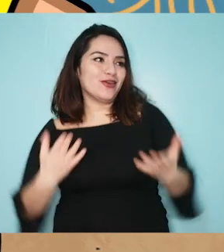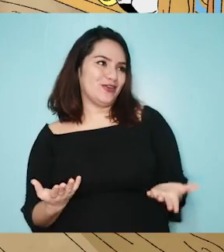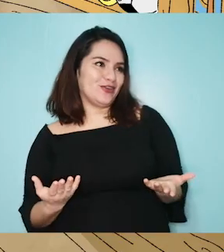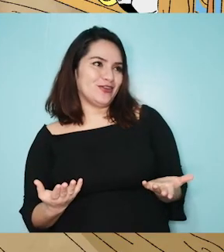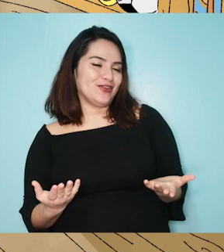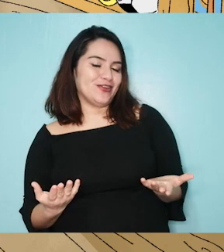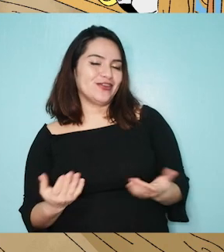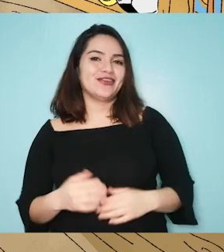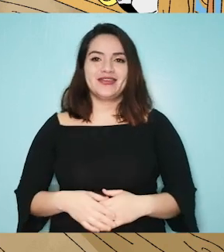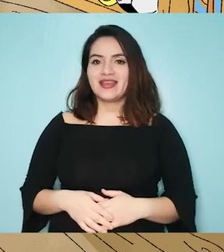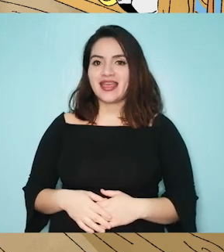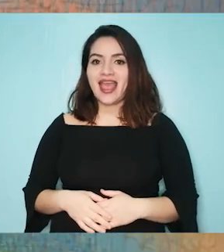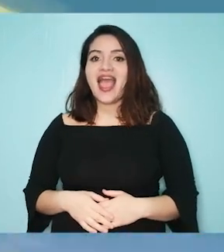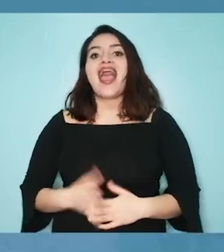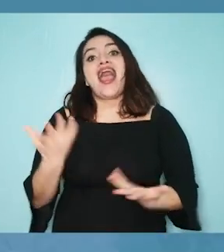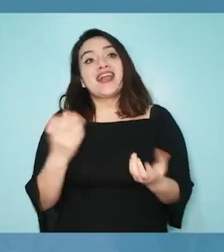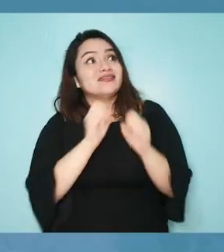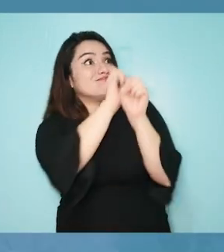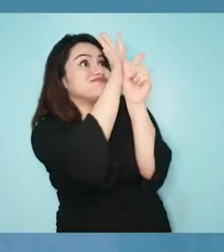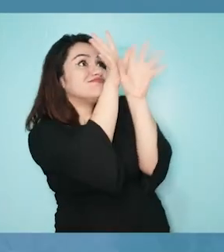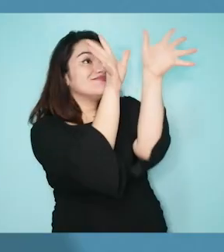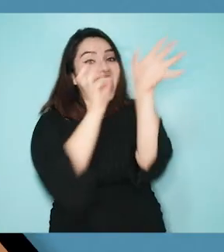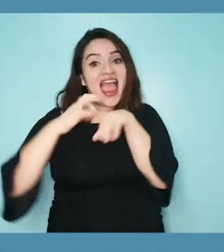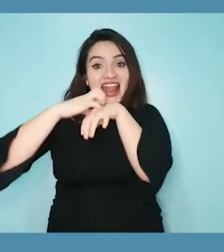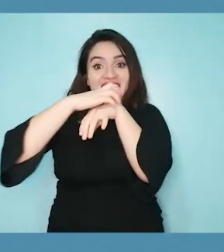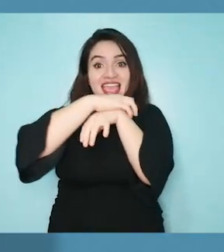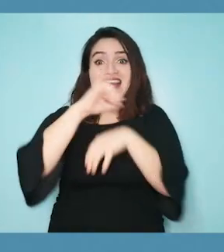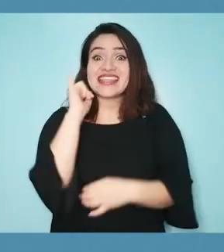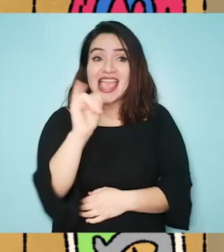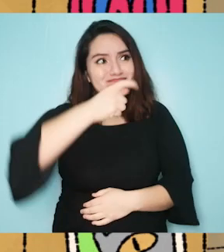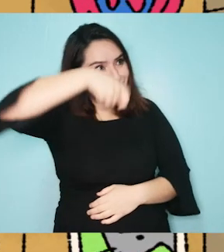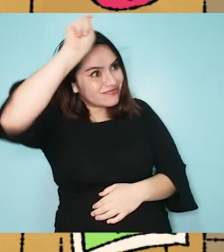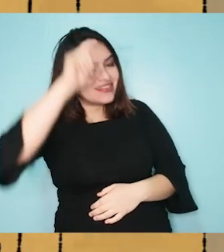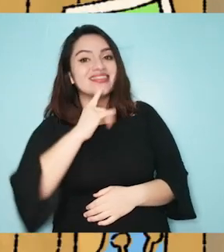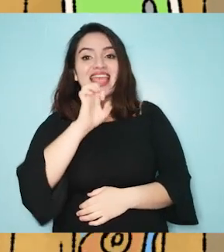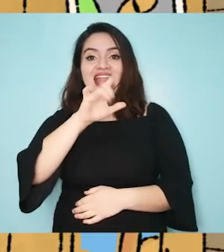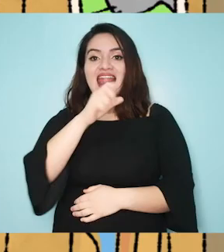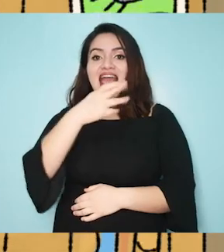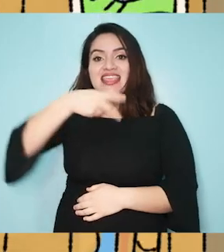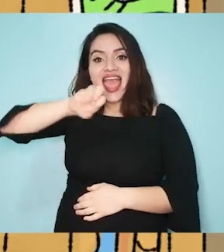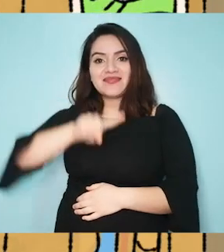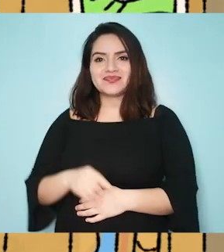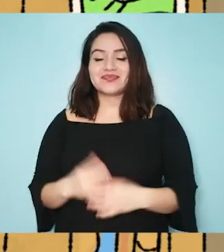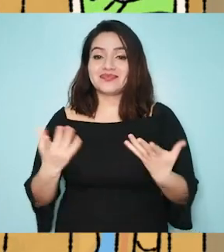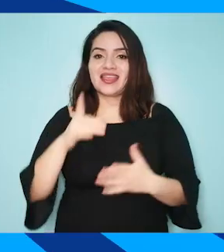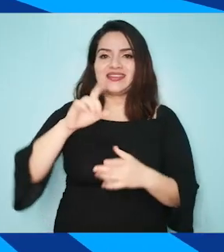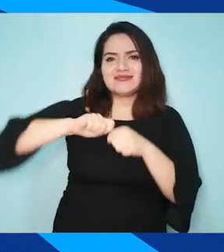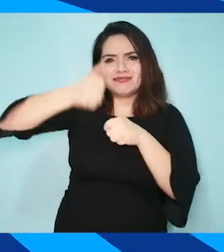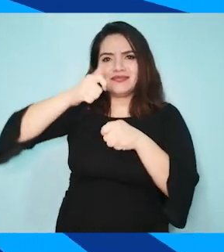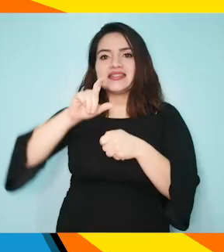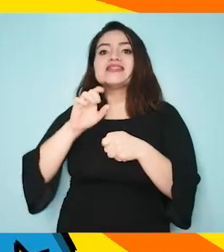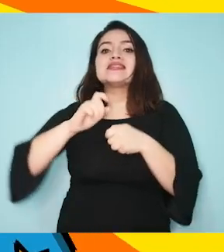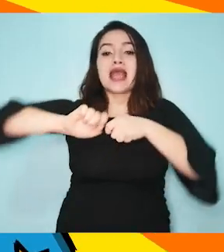¡Dos palabras! ¡Teledaña! ¡Ahí sí! ¡Punto para Marete! ¡A ver! ¡Saca corcho!